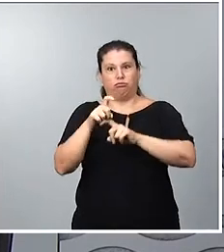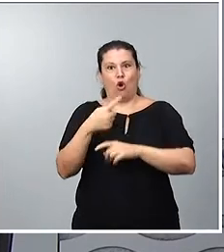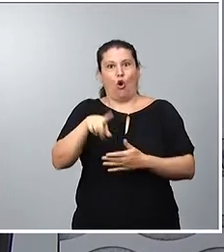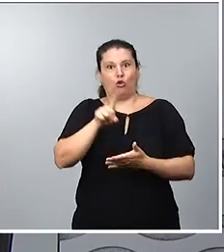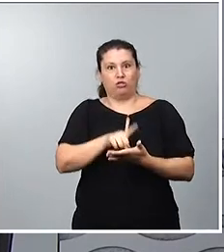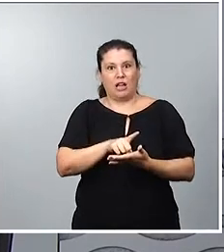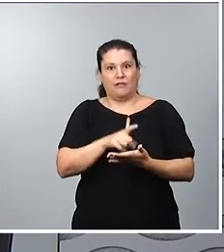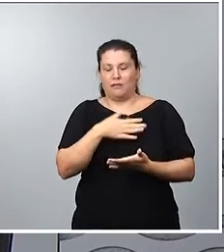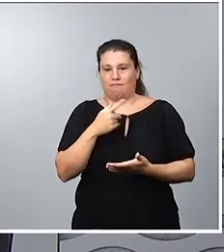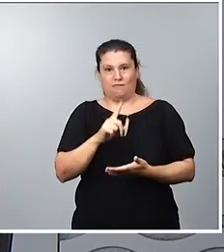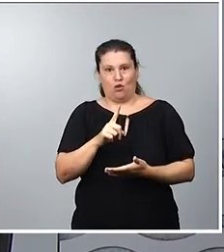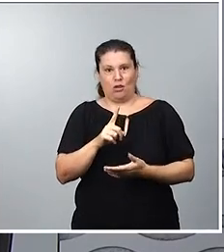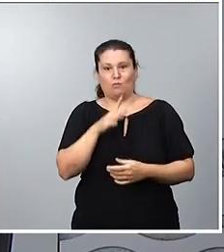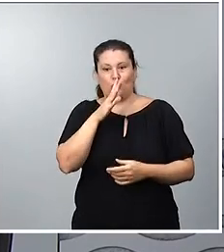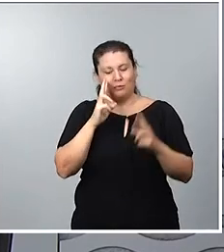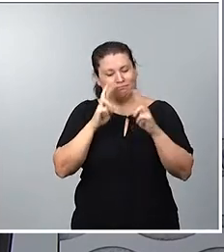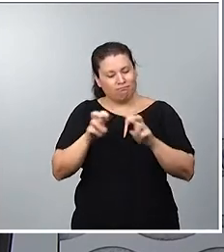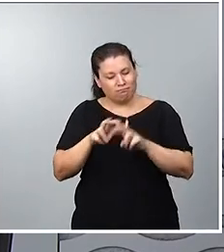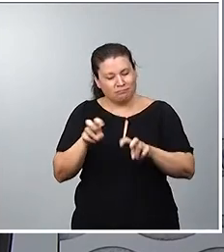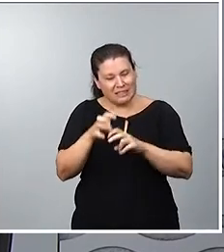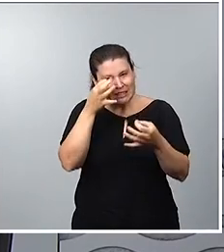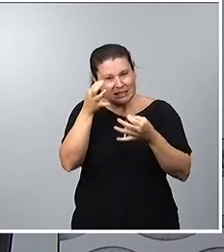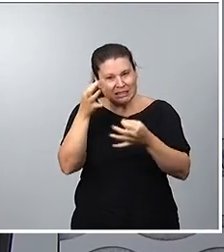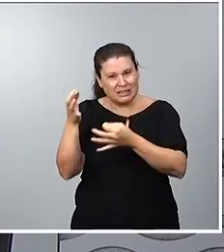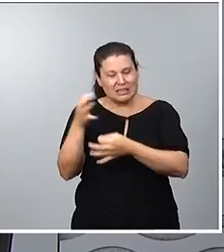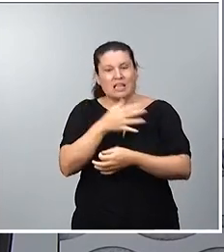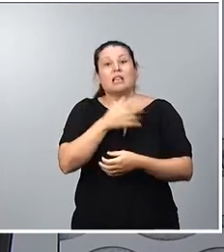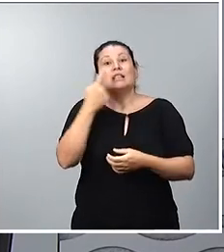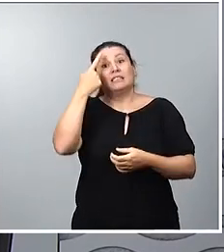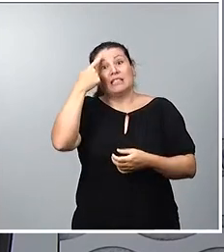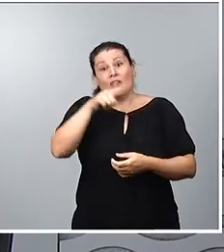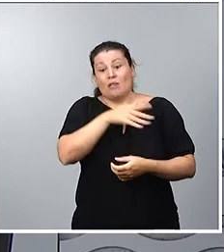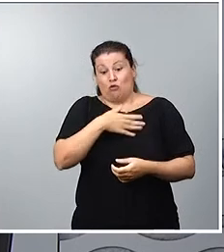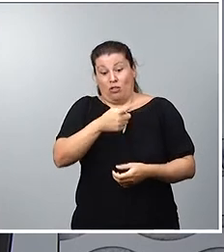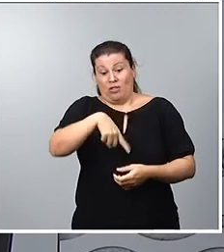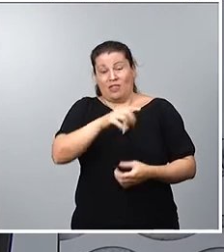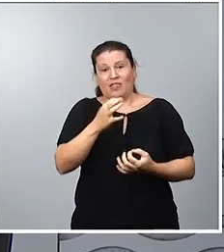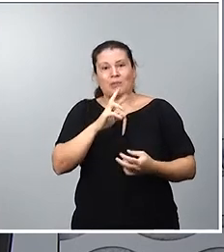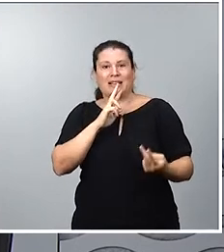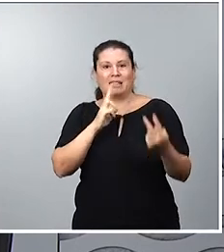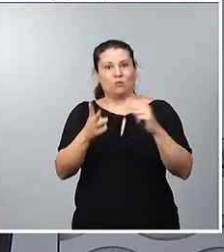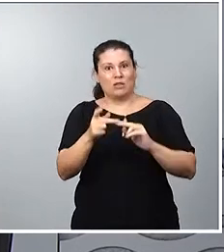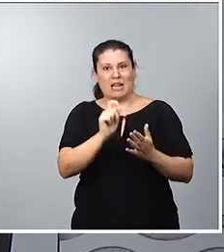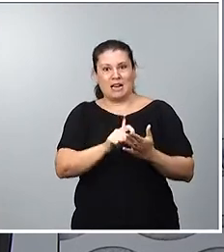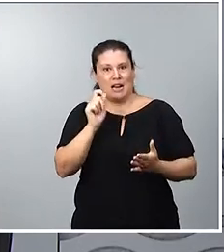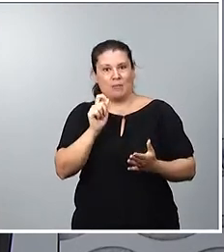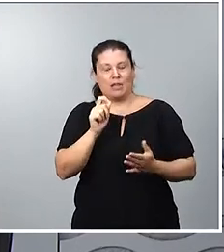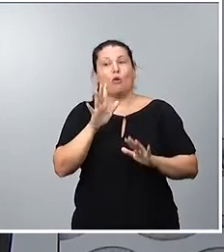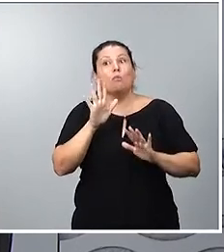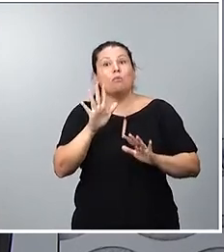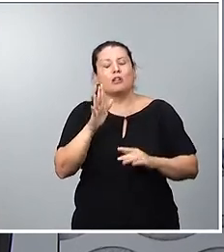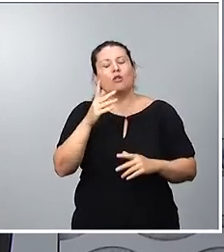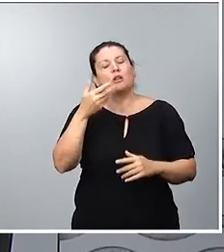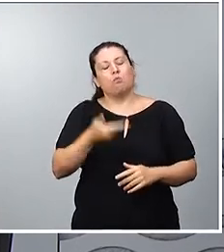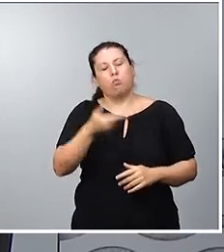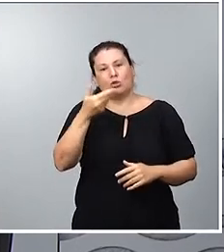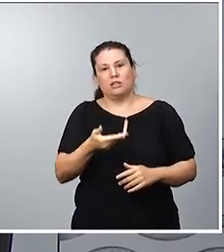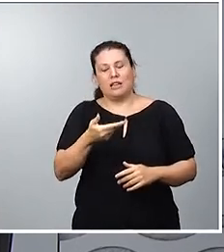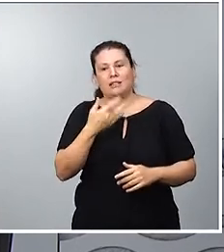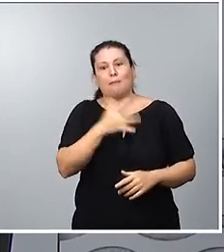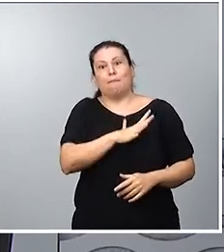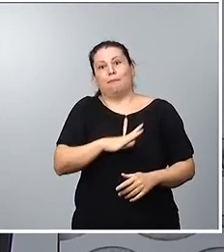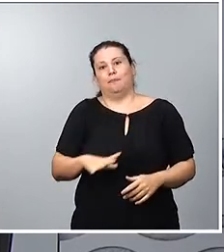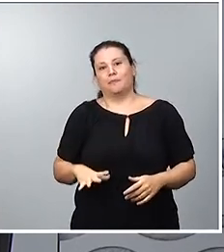Quiero insistir en ello porque debemos ser rápidos en la respuesta, pero también, y eso es muy importante, eficaces.